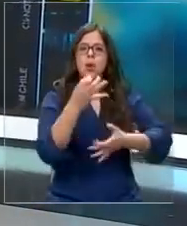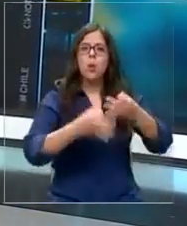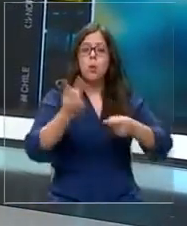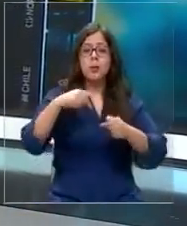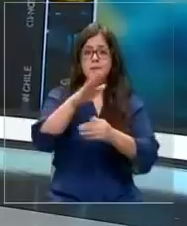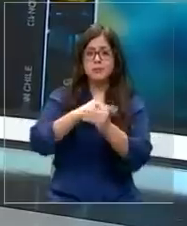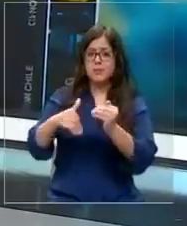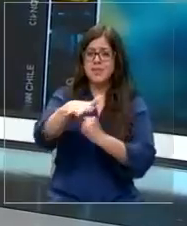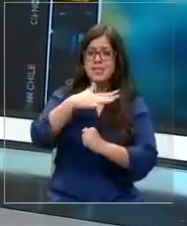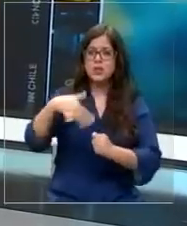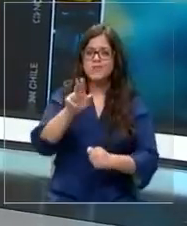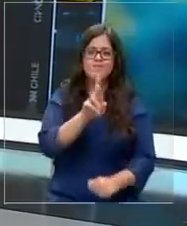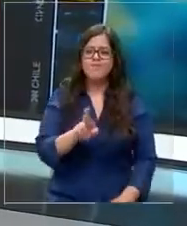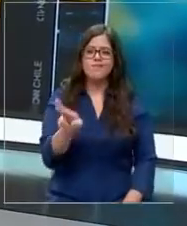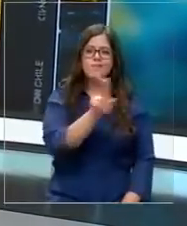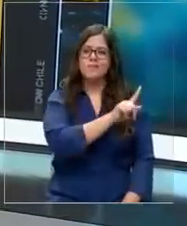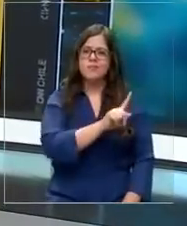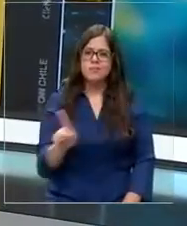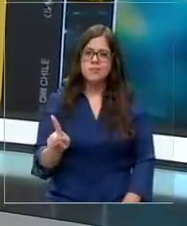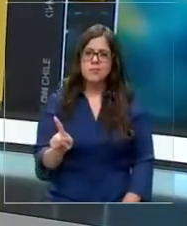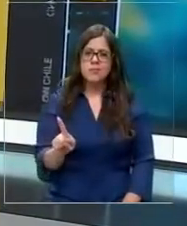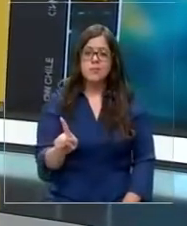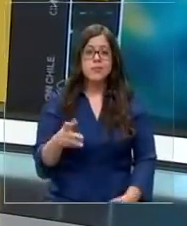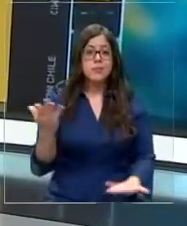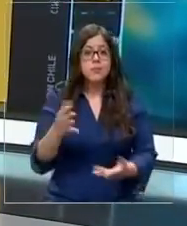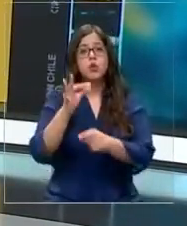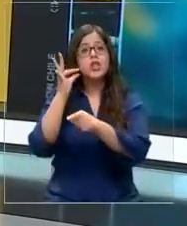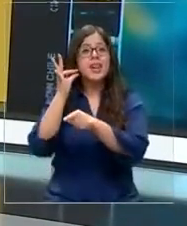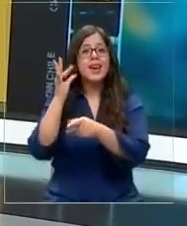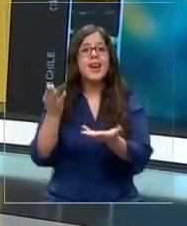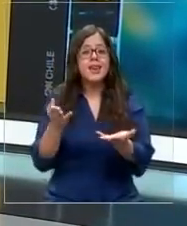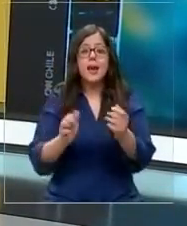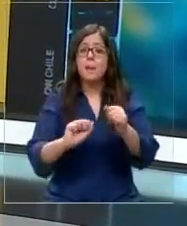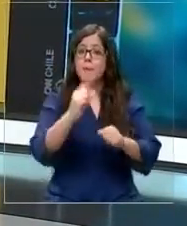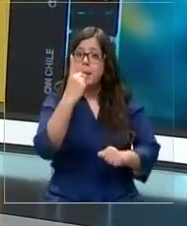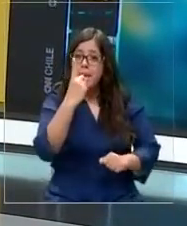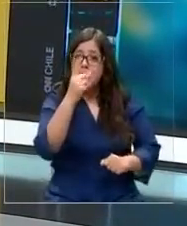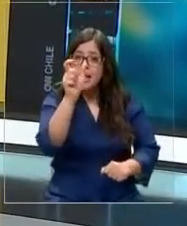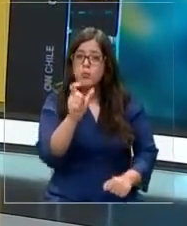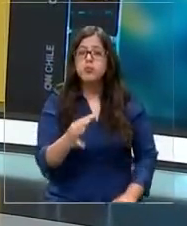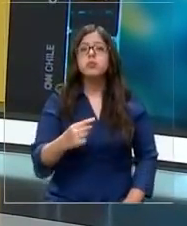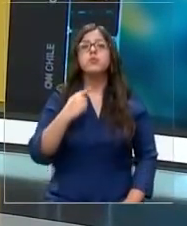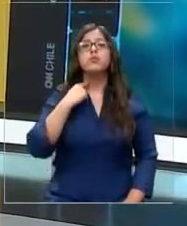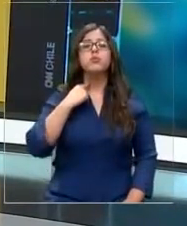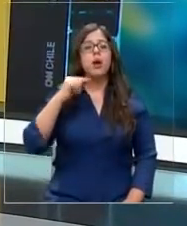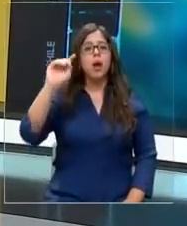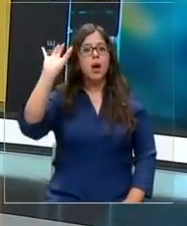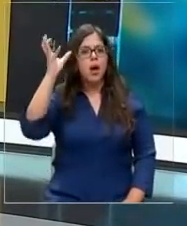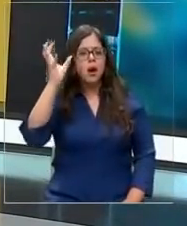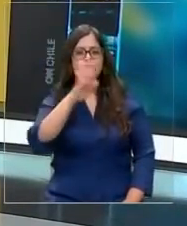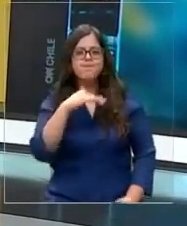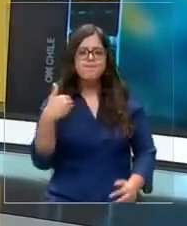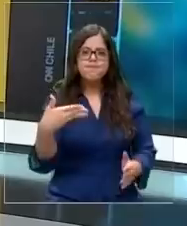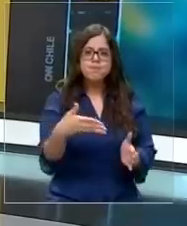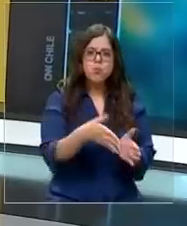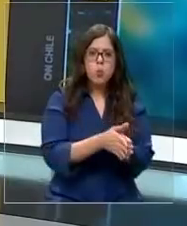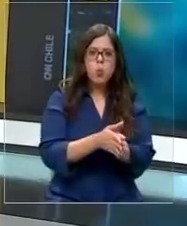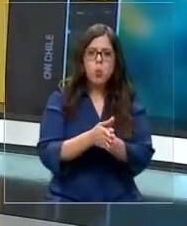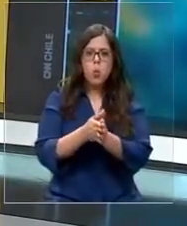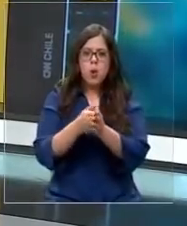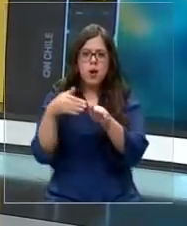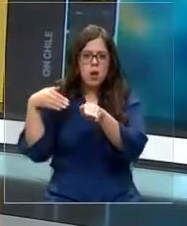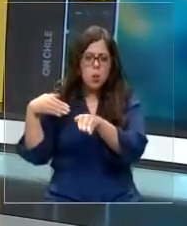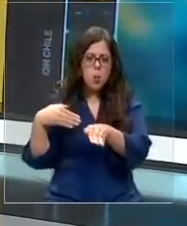hechos como estos no vuelvan a ocurrir, porque ella no es la primera víctima inocente que muere en una